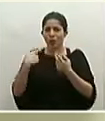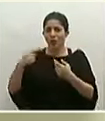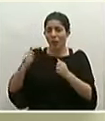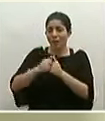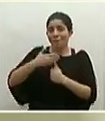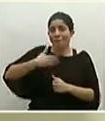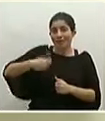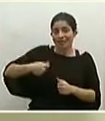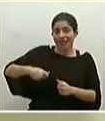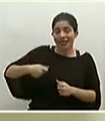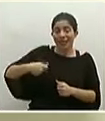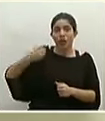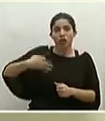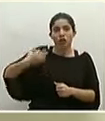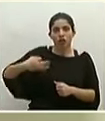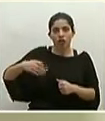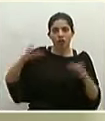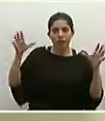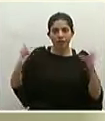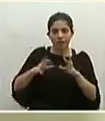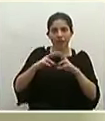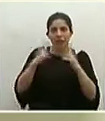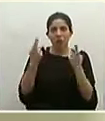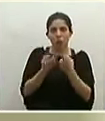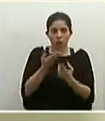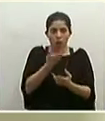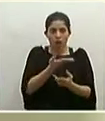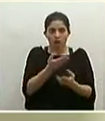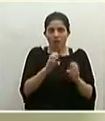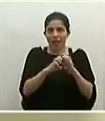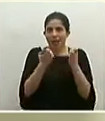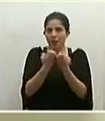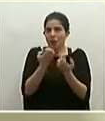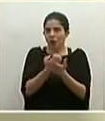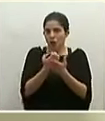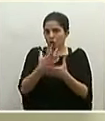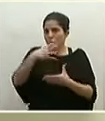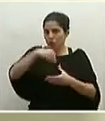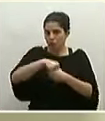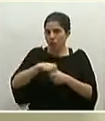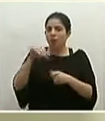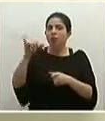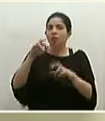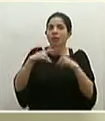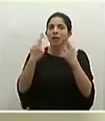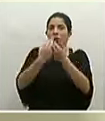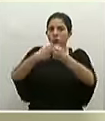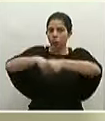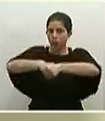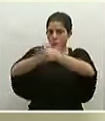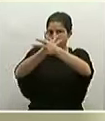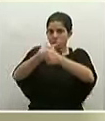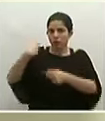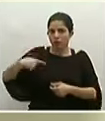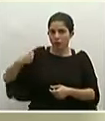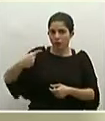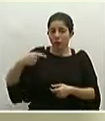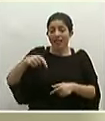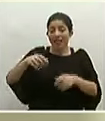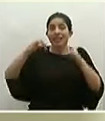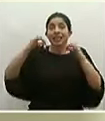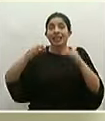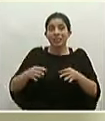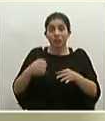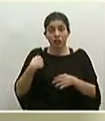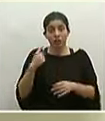el presidente a diario en donde hemos tenido participación del equipo económico y hay reuniones también virtuales que sostenemos con ellos así que las decisiones aquí que se toman también